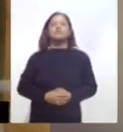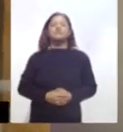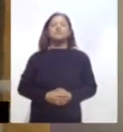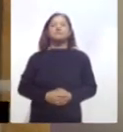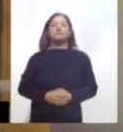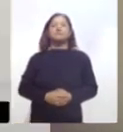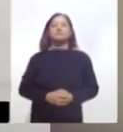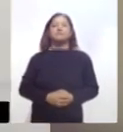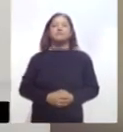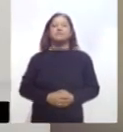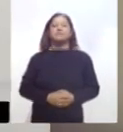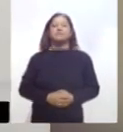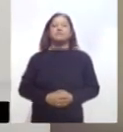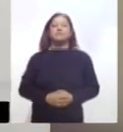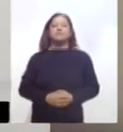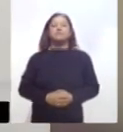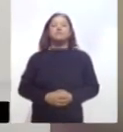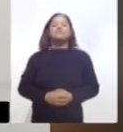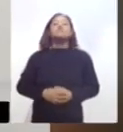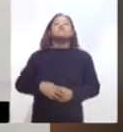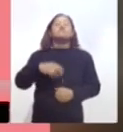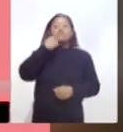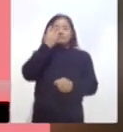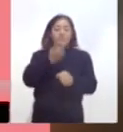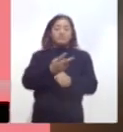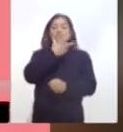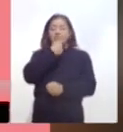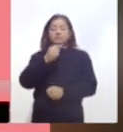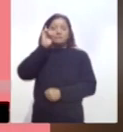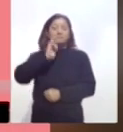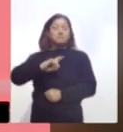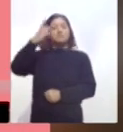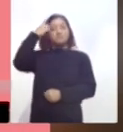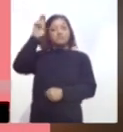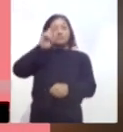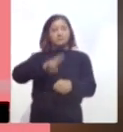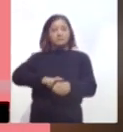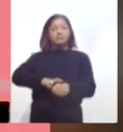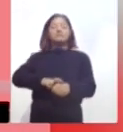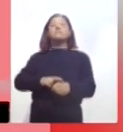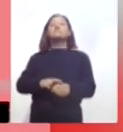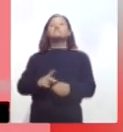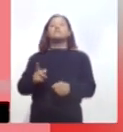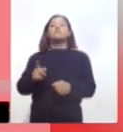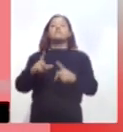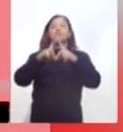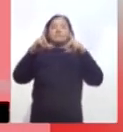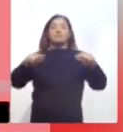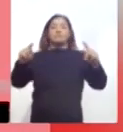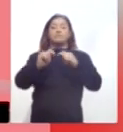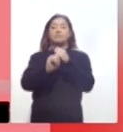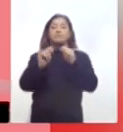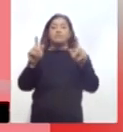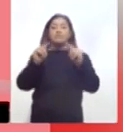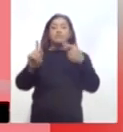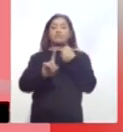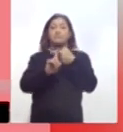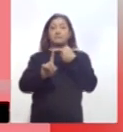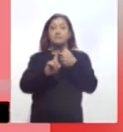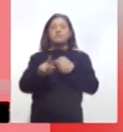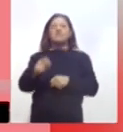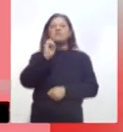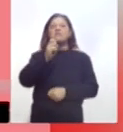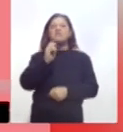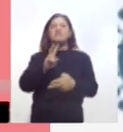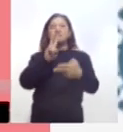Voluntarias, voluntarios y directivos de la Cruz Roja Mexicana, Delegación Tlaxcala, se sumaron a la campaña Hashtag Quédate en Casa